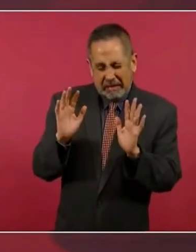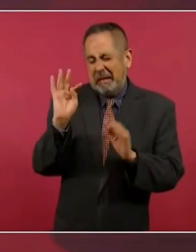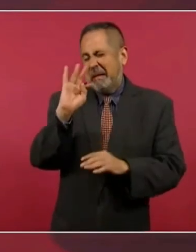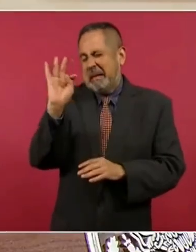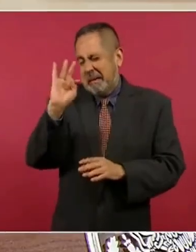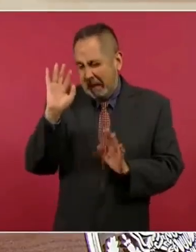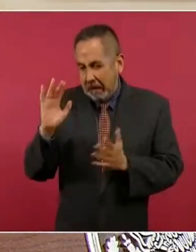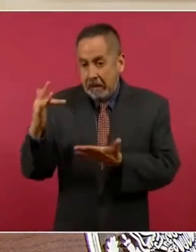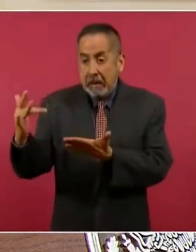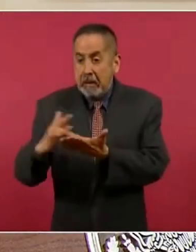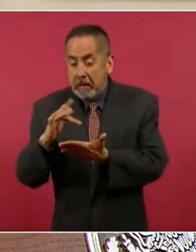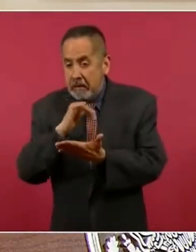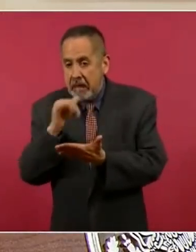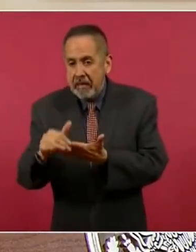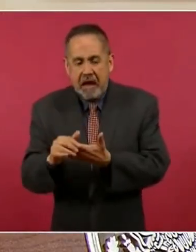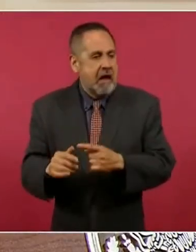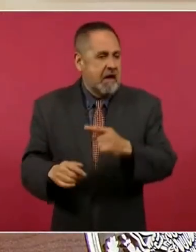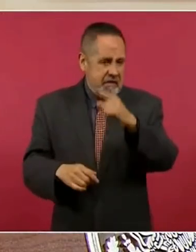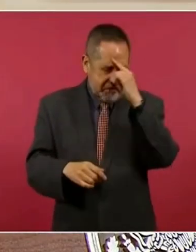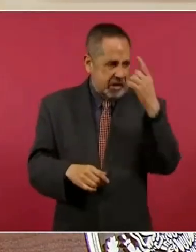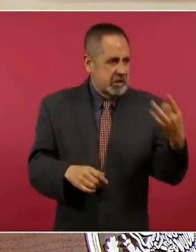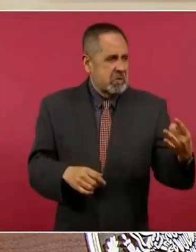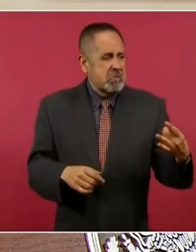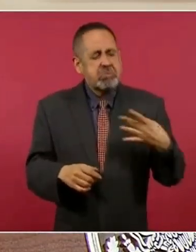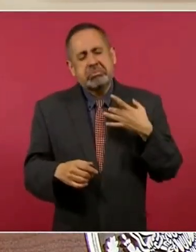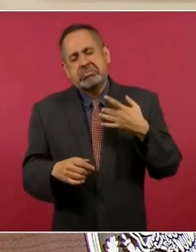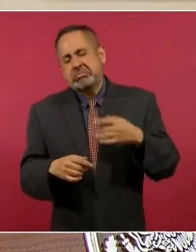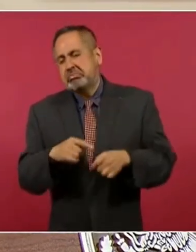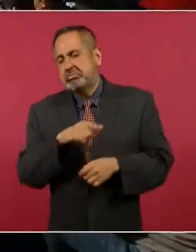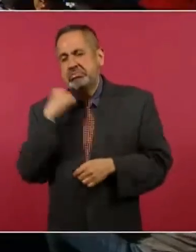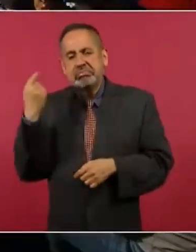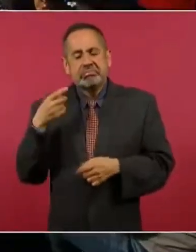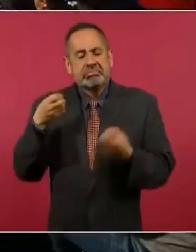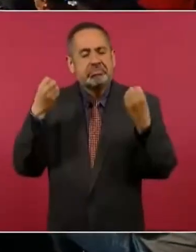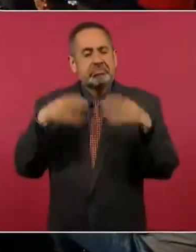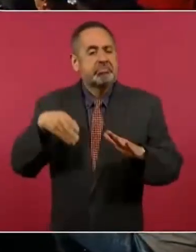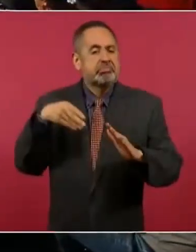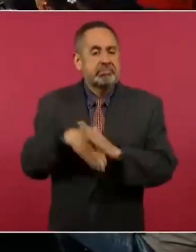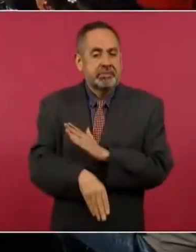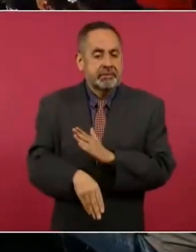ya nos hubiesen derrocado.